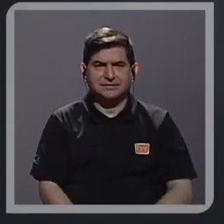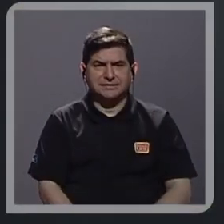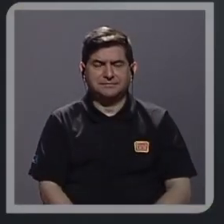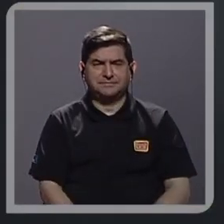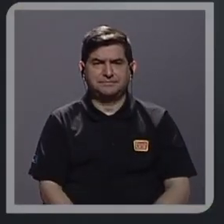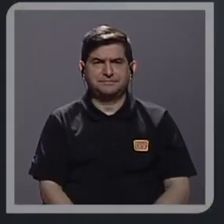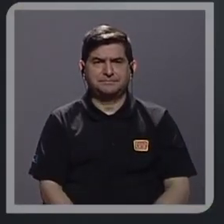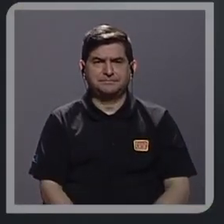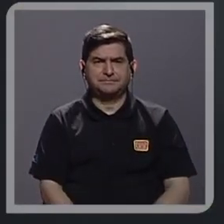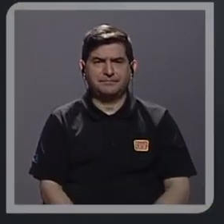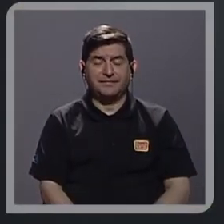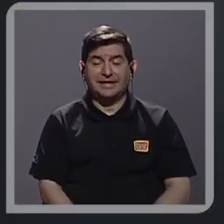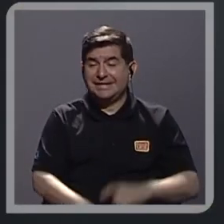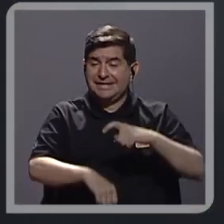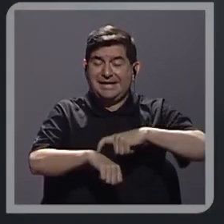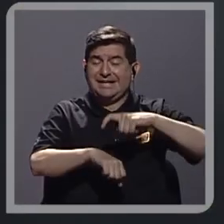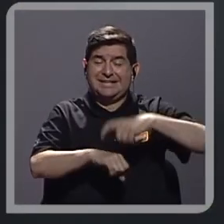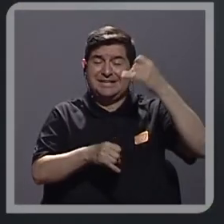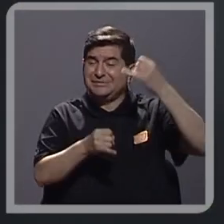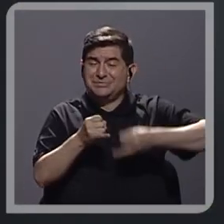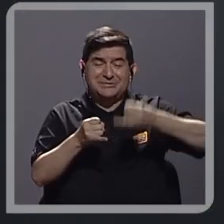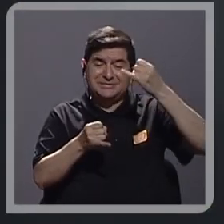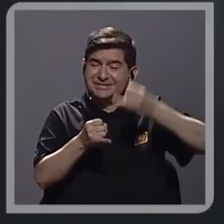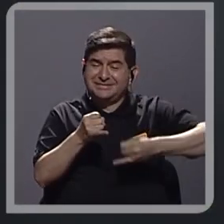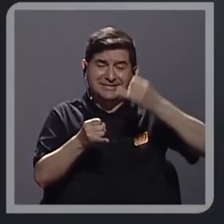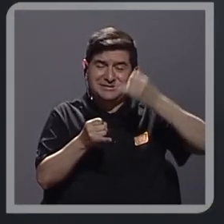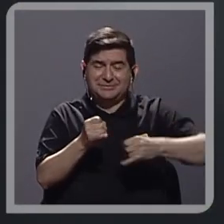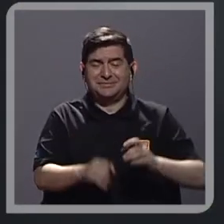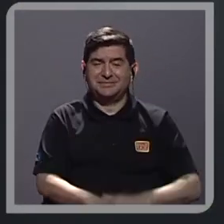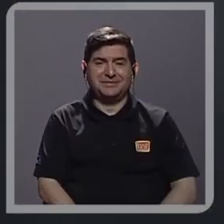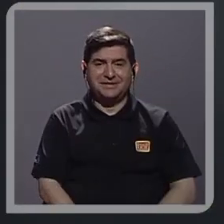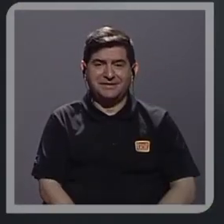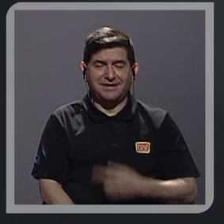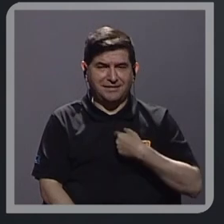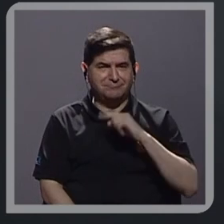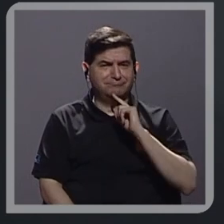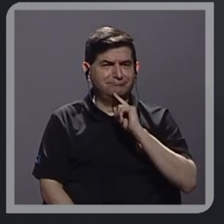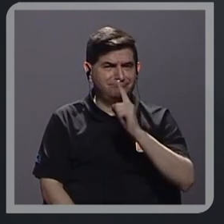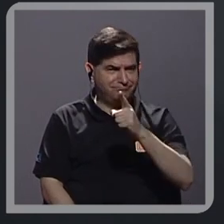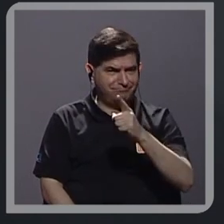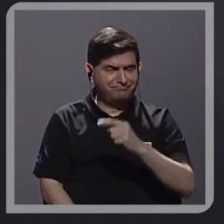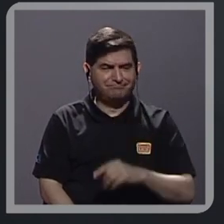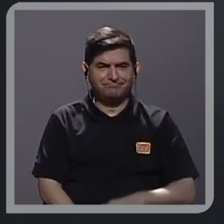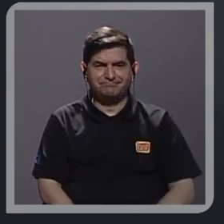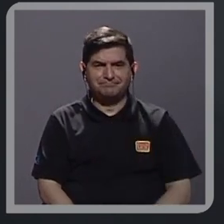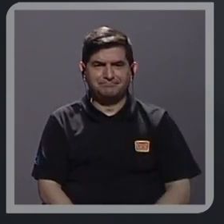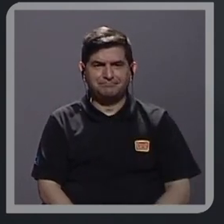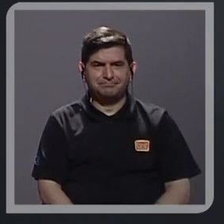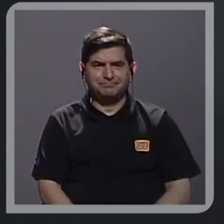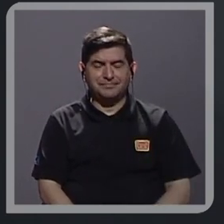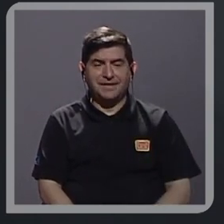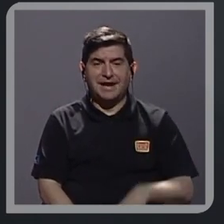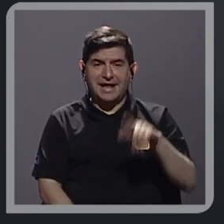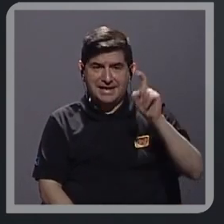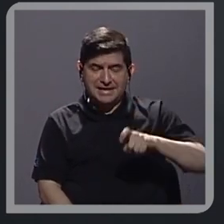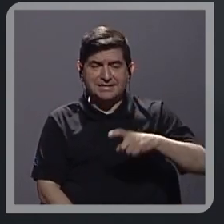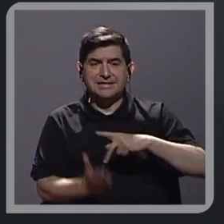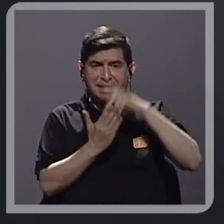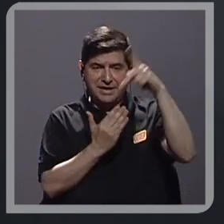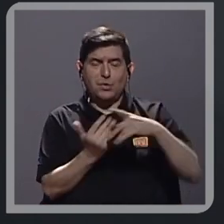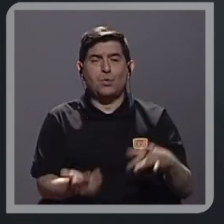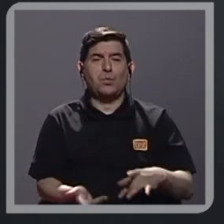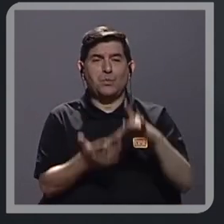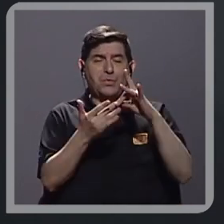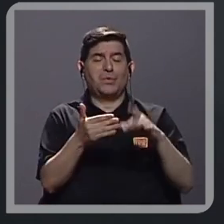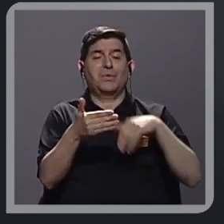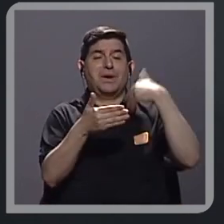gana el tiempo siempre debo decirle que vamos a tener que hacer un programa especial